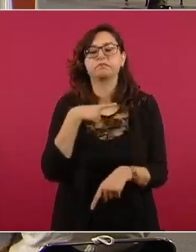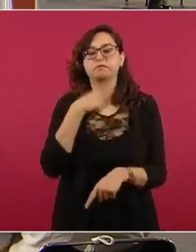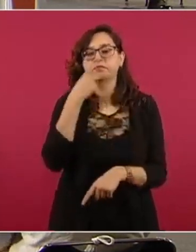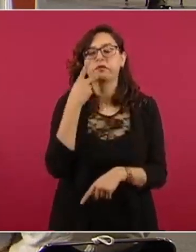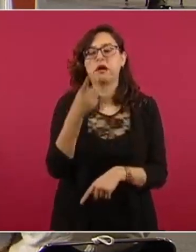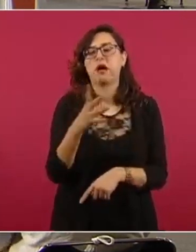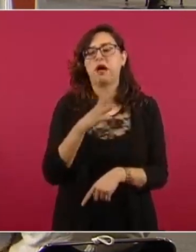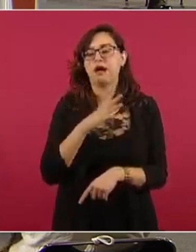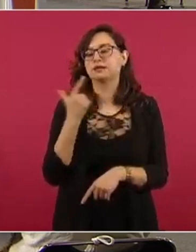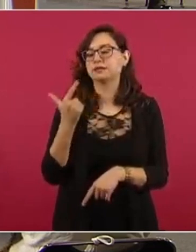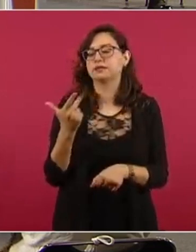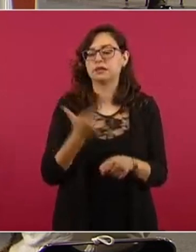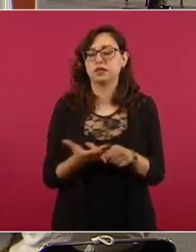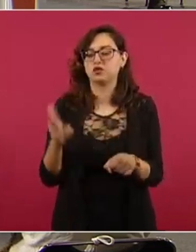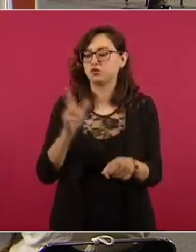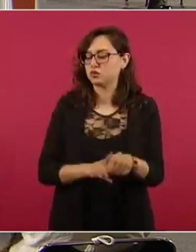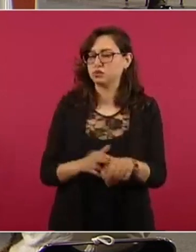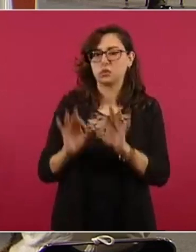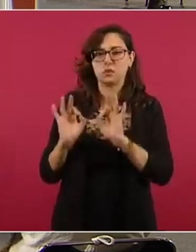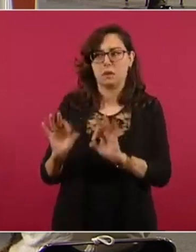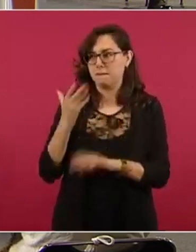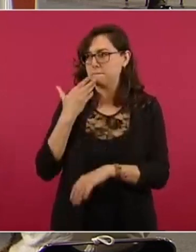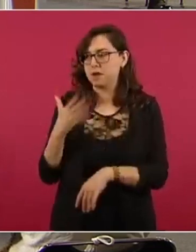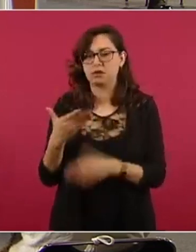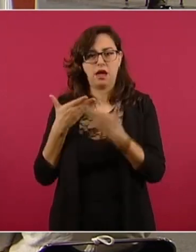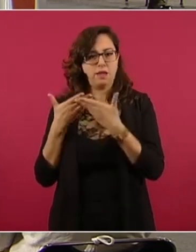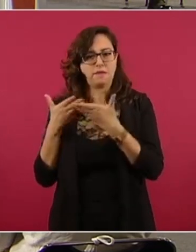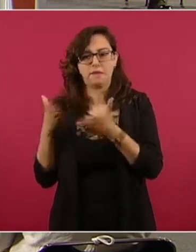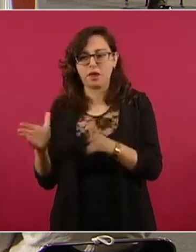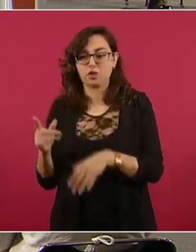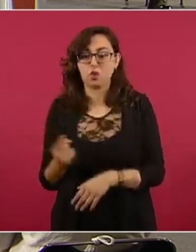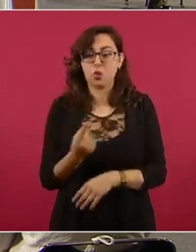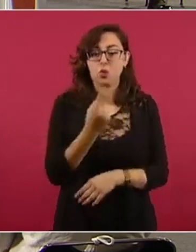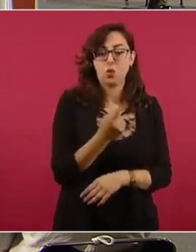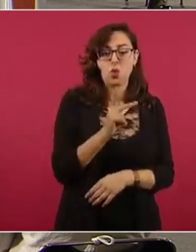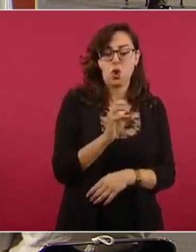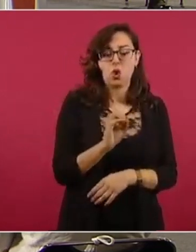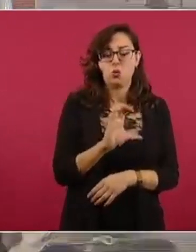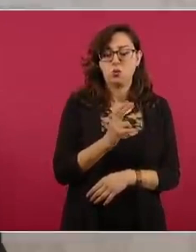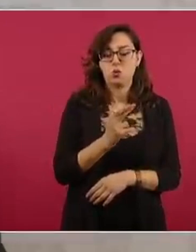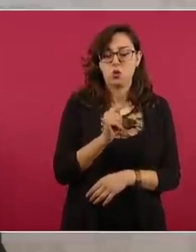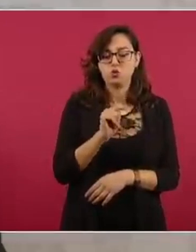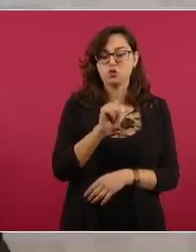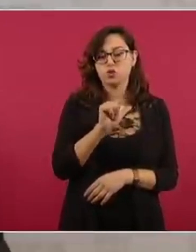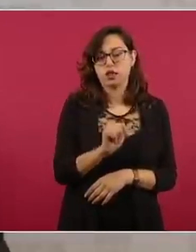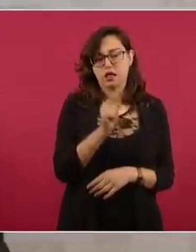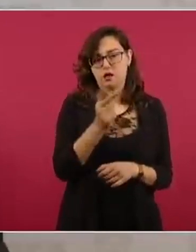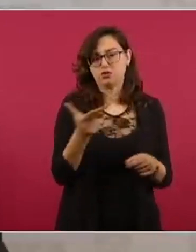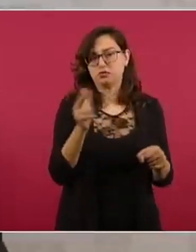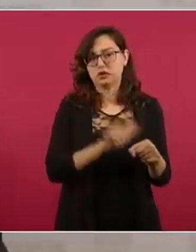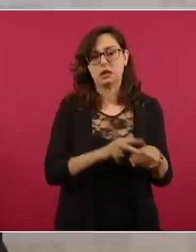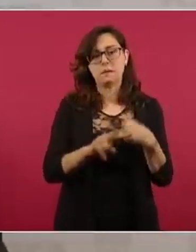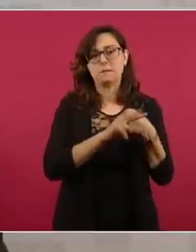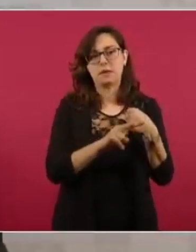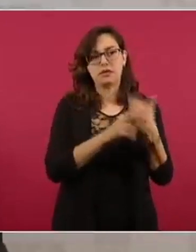de la costa que trabajan con normalidad, la que tuvo la mayor afectación es Pochutla, pero no pasa de vídeos rotos. Ya se